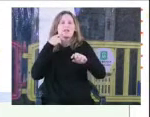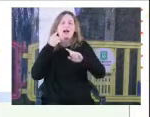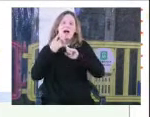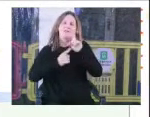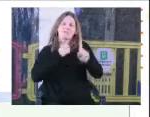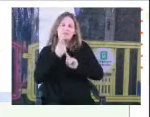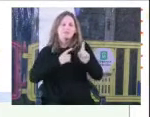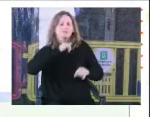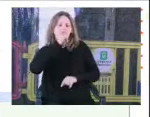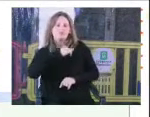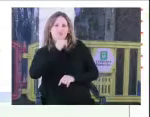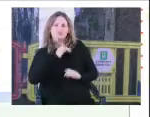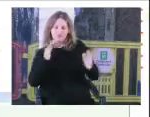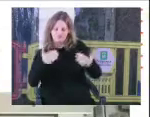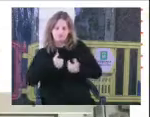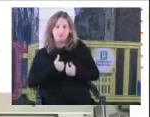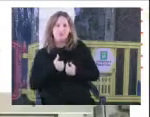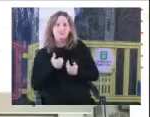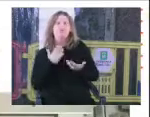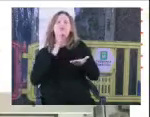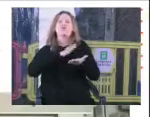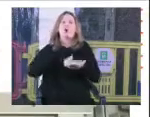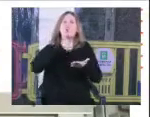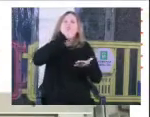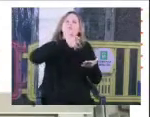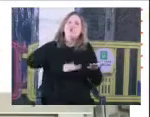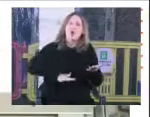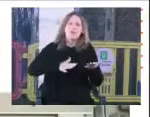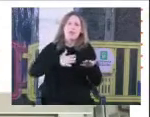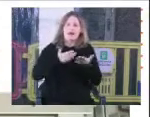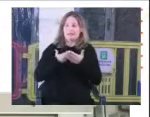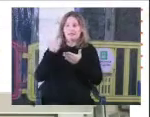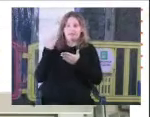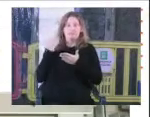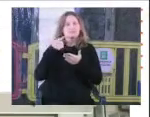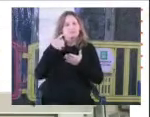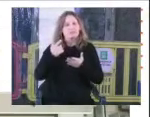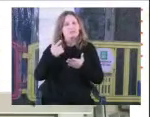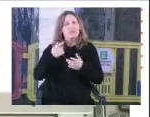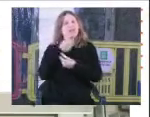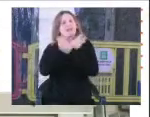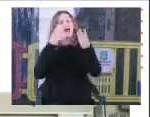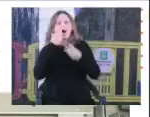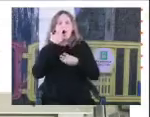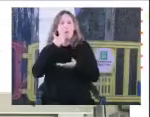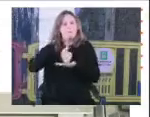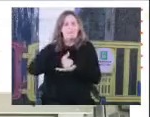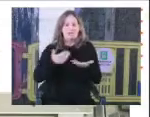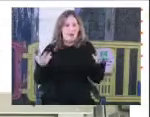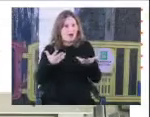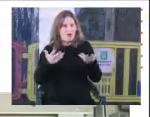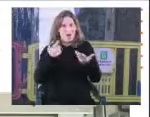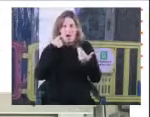hegemónicas vinculadas a la historia reciente son masculinas y hoy queda visible que